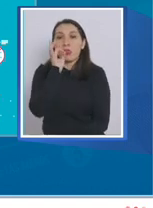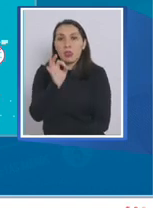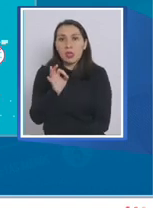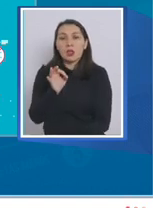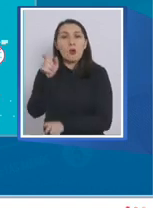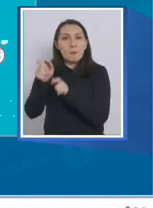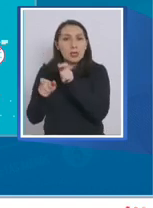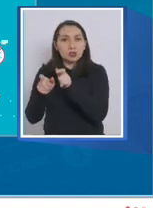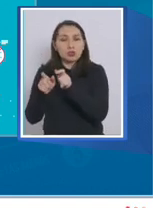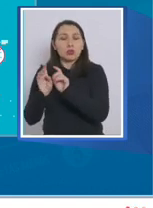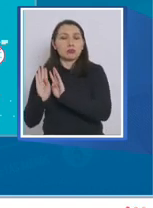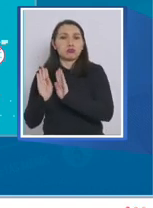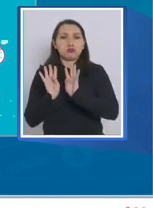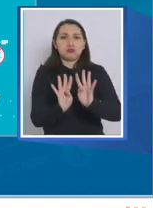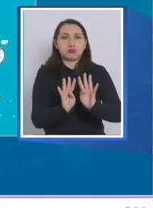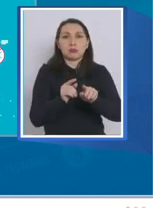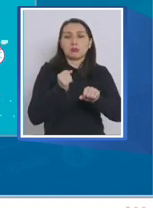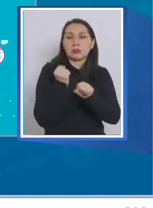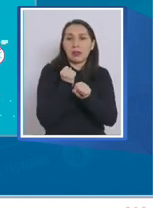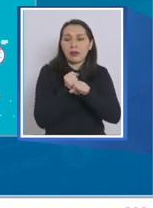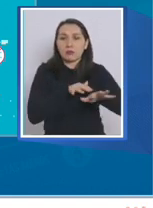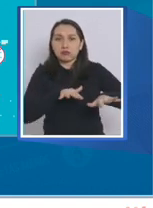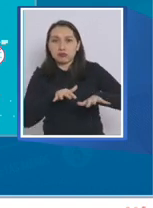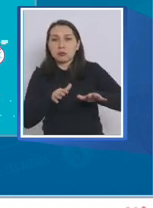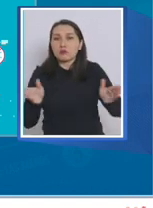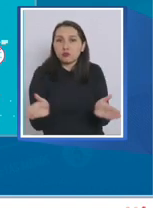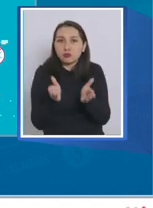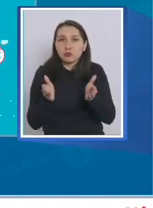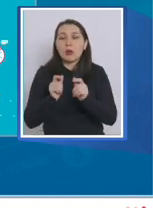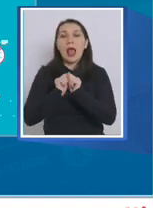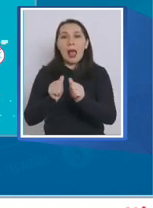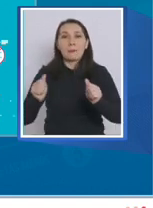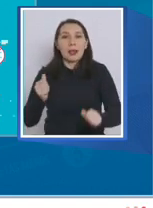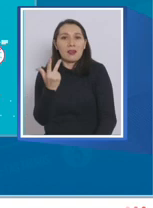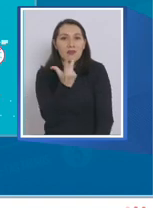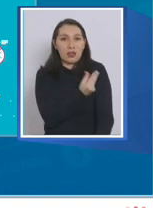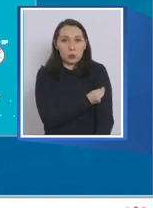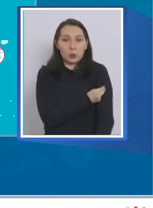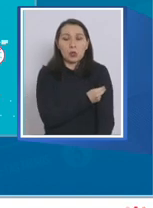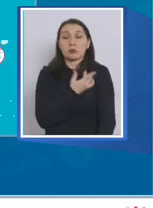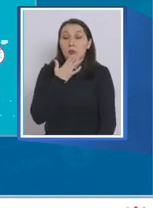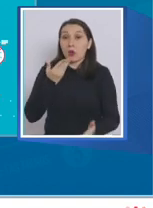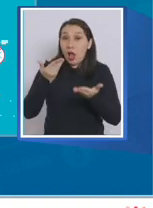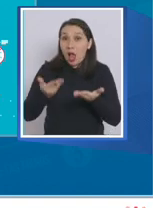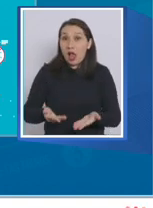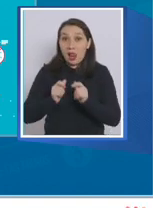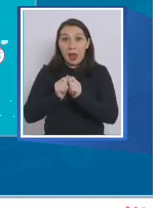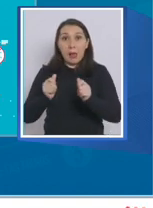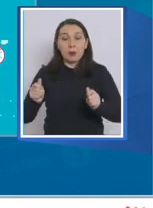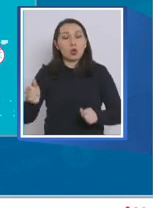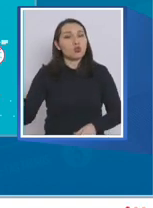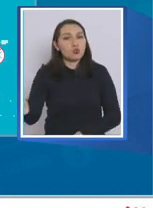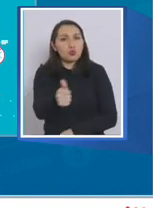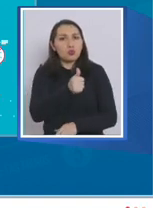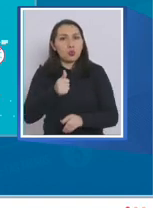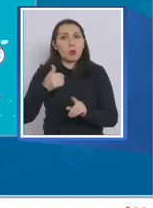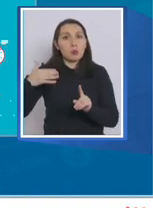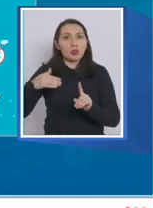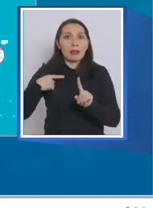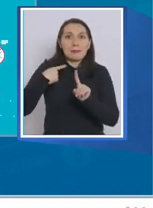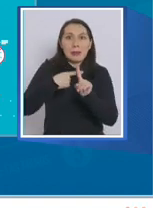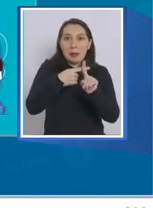su gente y sus medios de trabajo para fomentar la campaña de vacunación, porque en esta campaña todo suma.